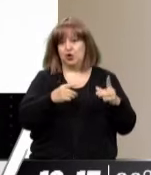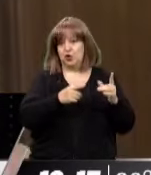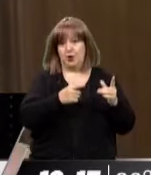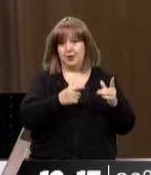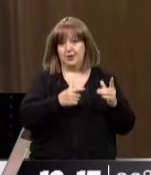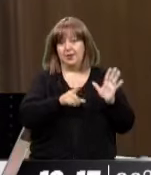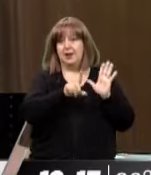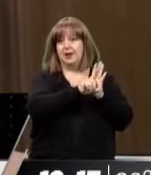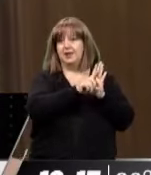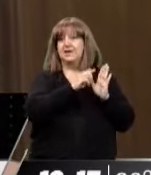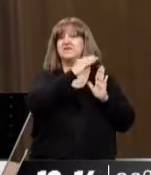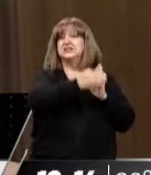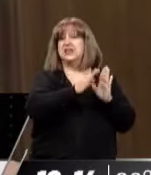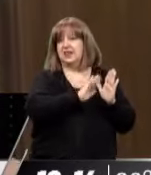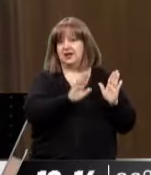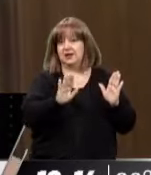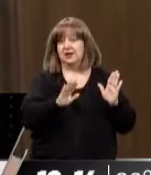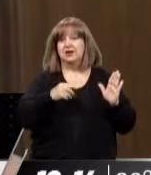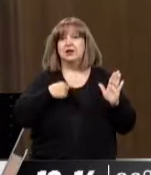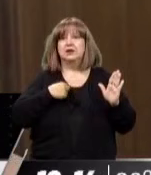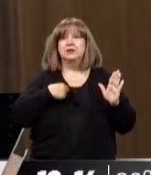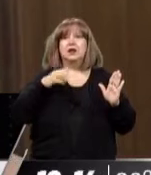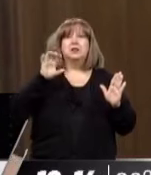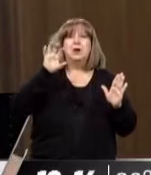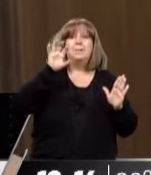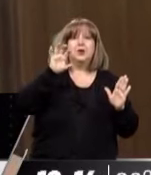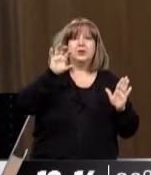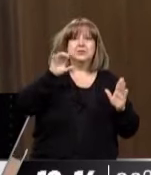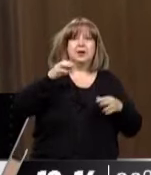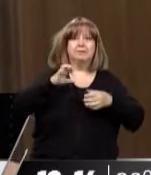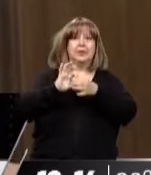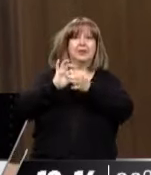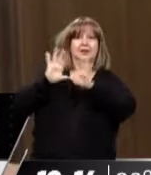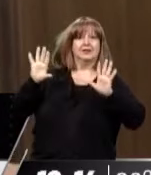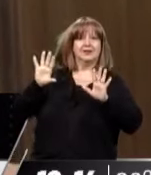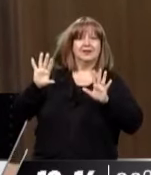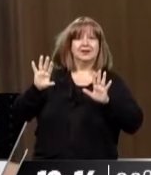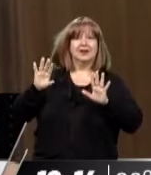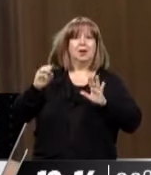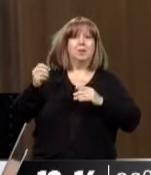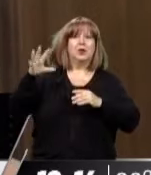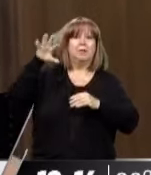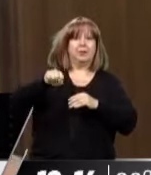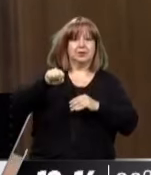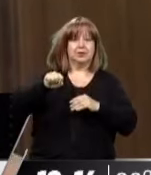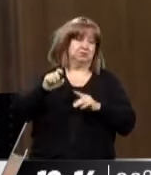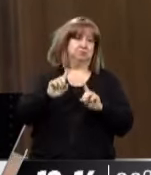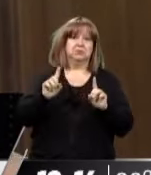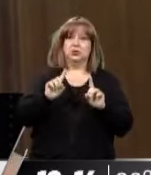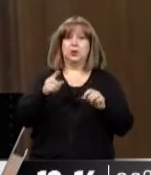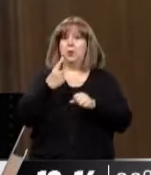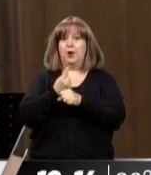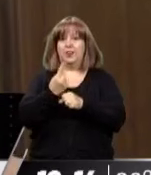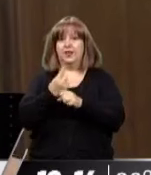tenemos facultades concurrentes, Nación y provincias, que son vulneradas aviesamente. Acá la cuestión